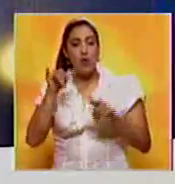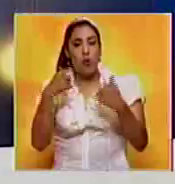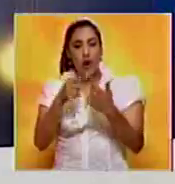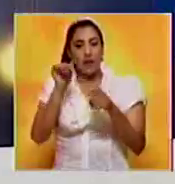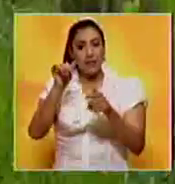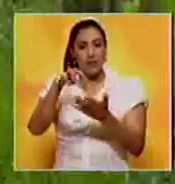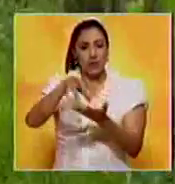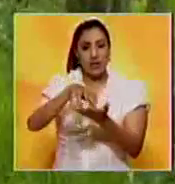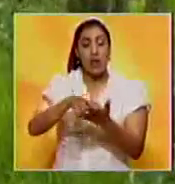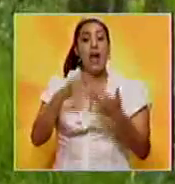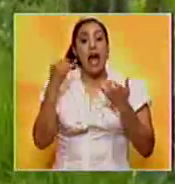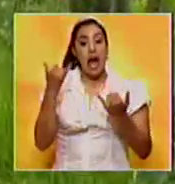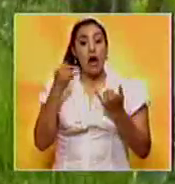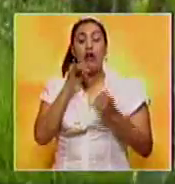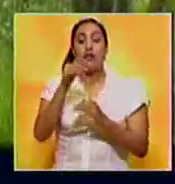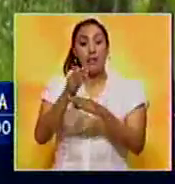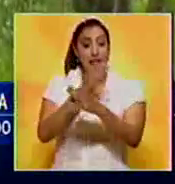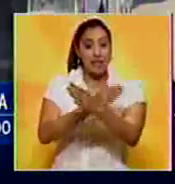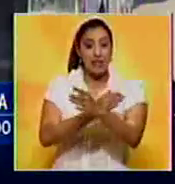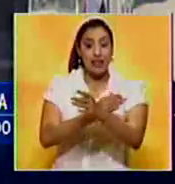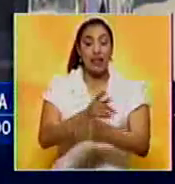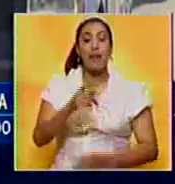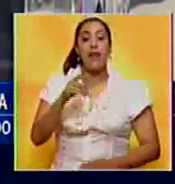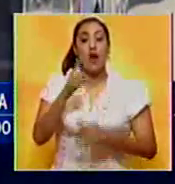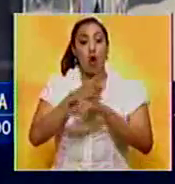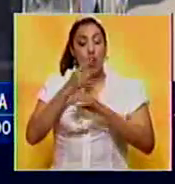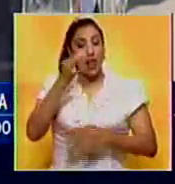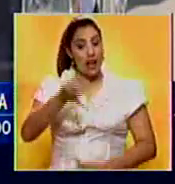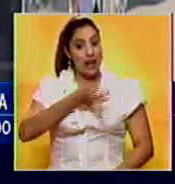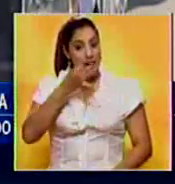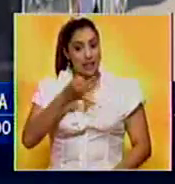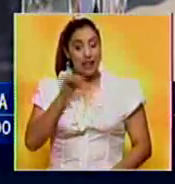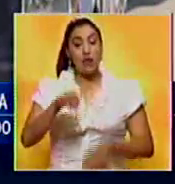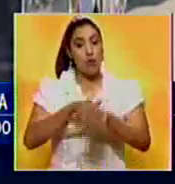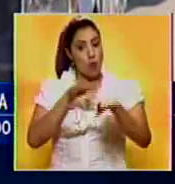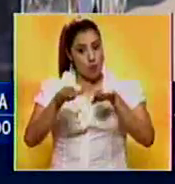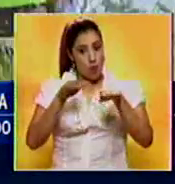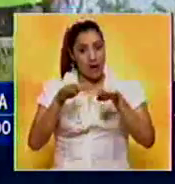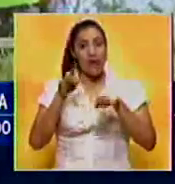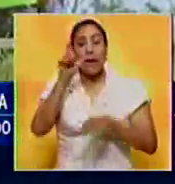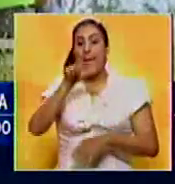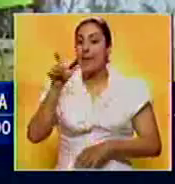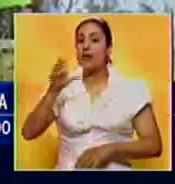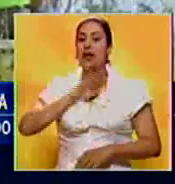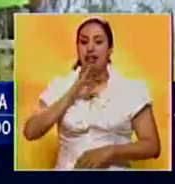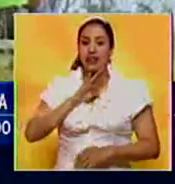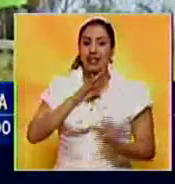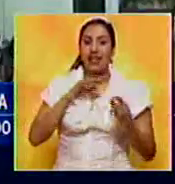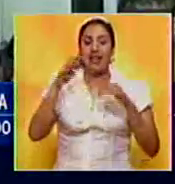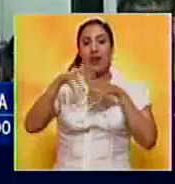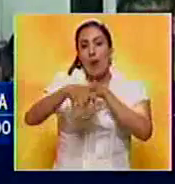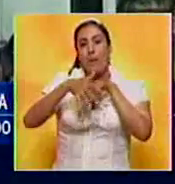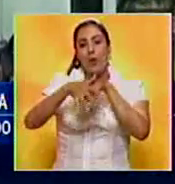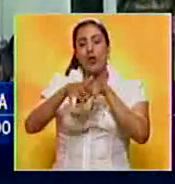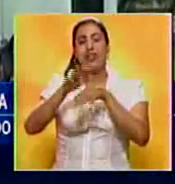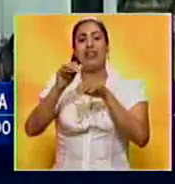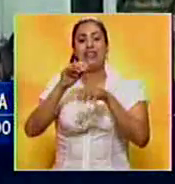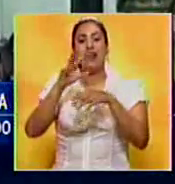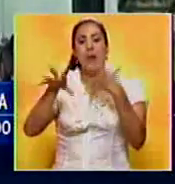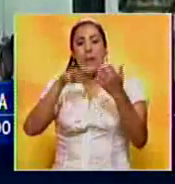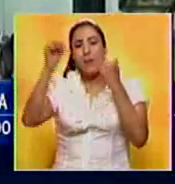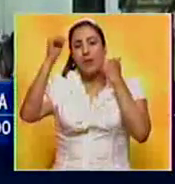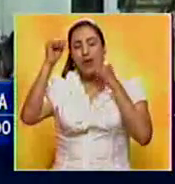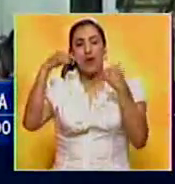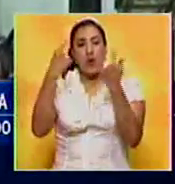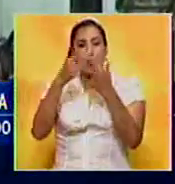jurisdicción. De acuerdo con la información preliminar, en horas de la tarde de este jueves, la víctima se encontraba en una manifestación que se llevaba a cabo